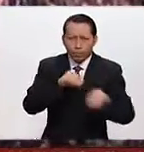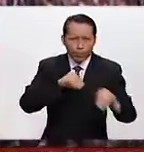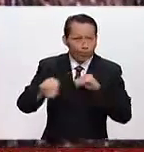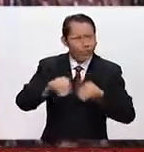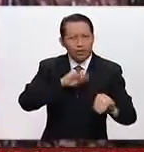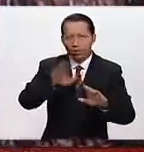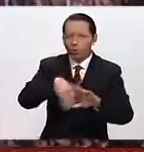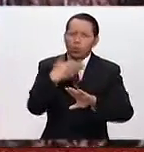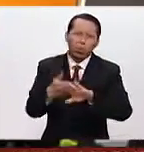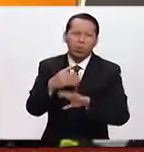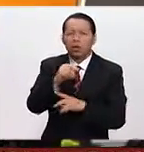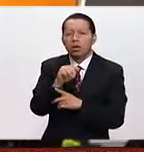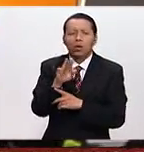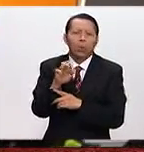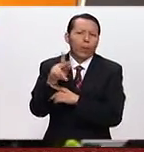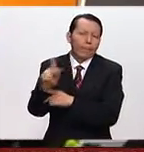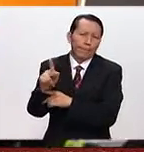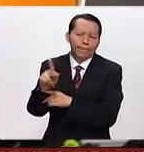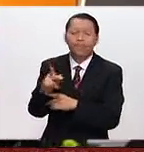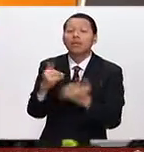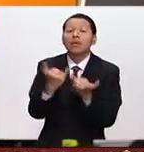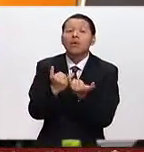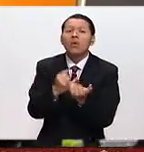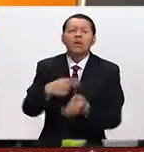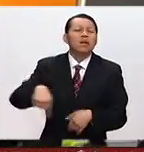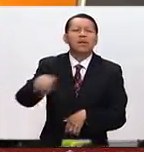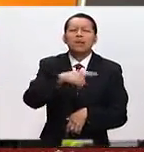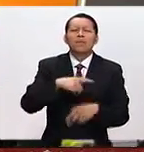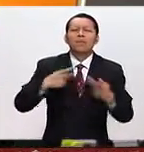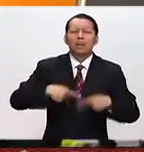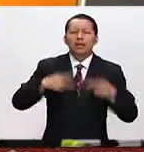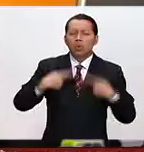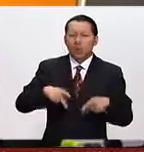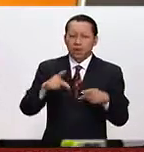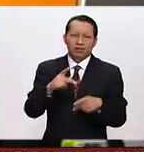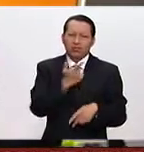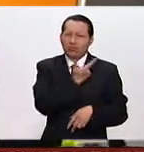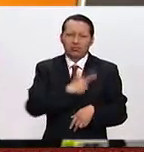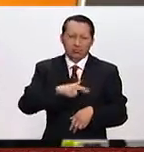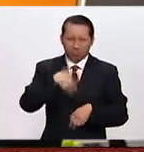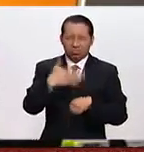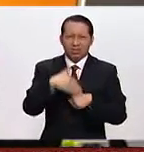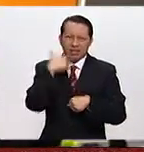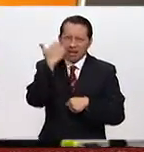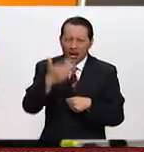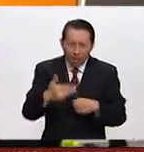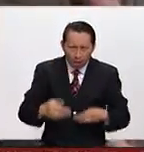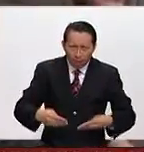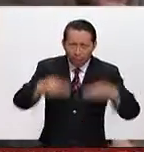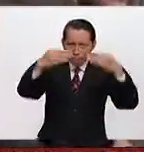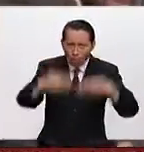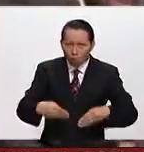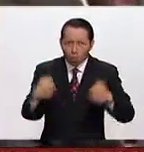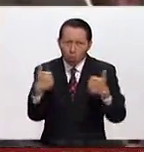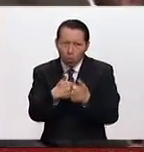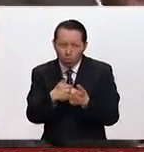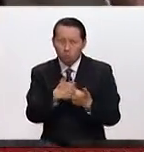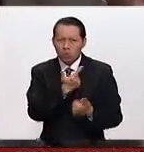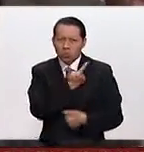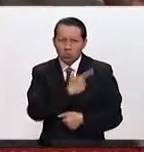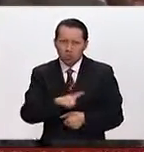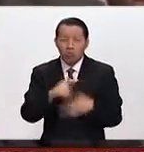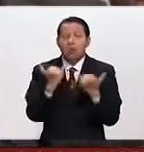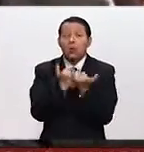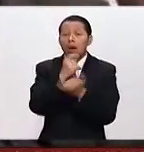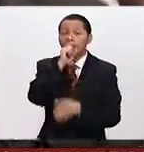en contra de su candidatura. Hemos visto a manifestantes que están en contra del muro, que están en contra de la inequidad social, que están en contra de sí